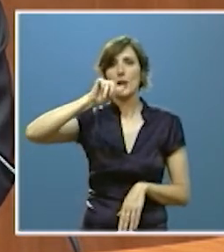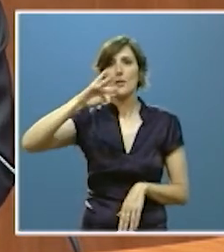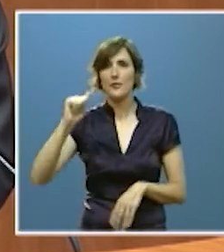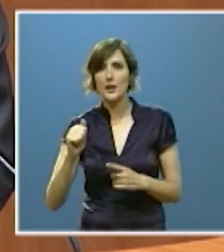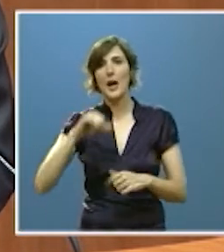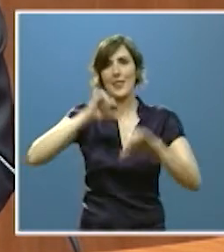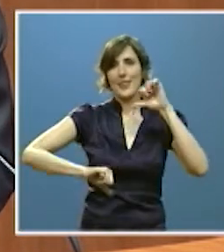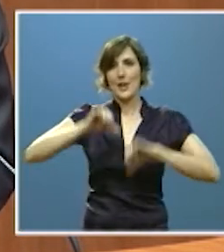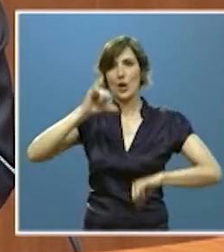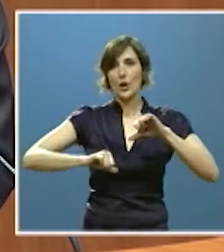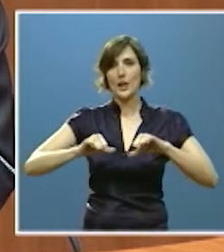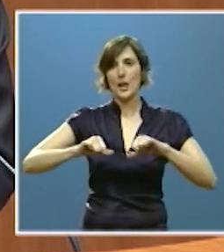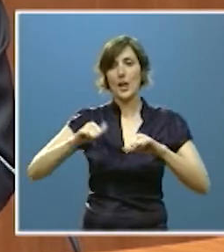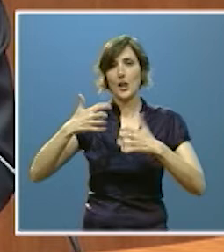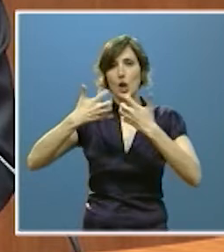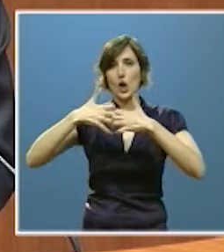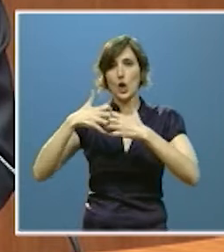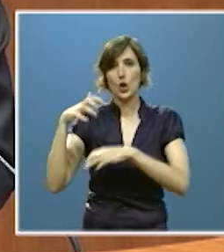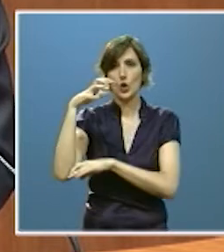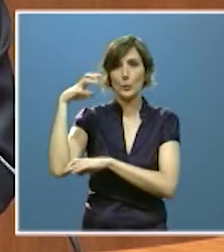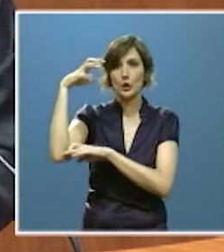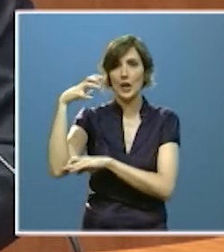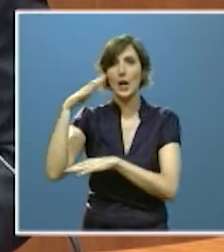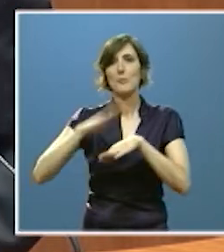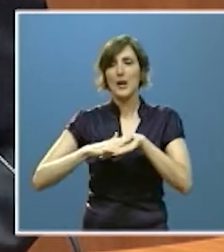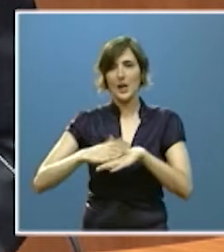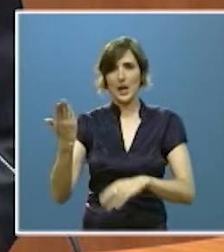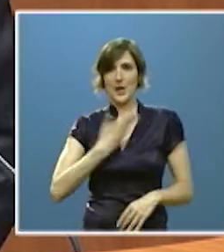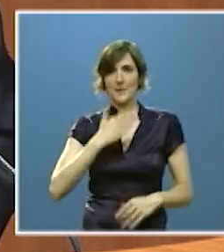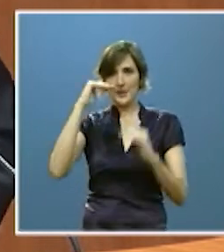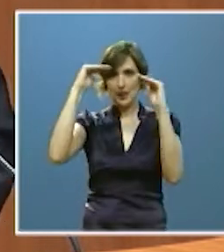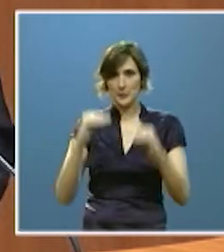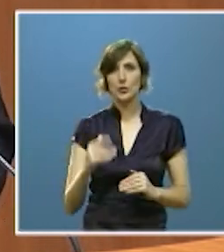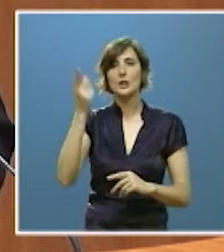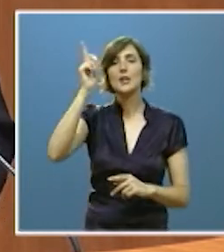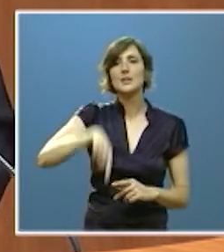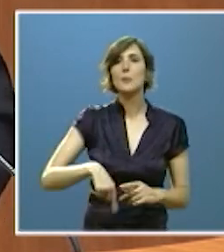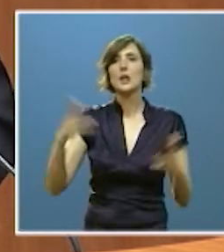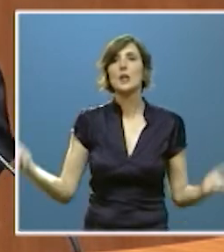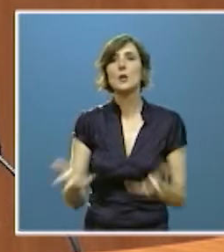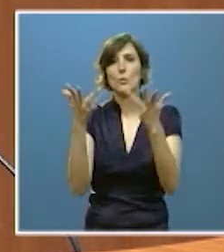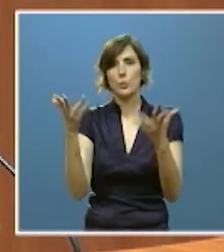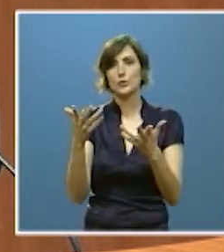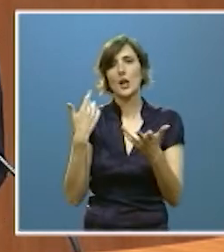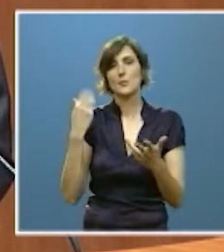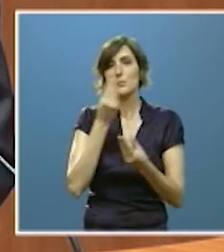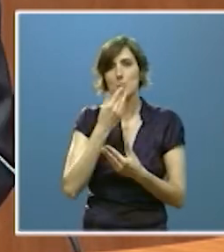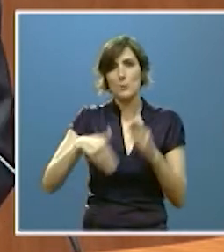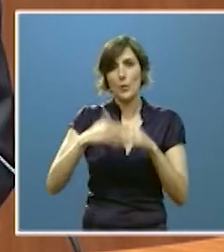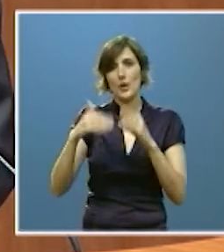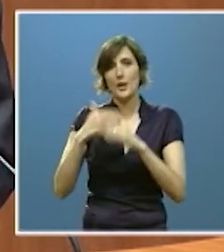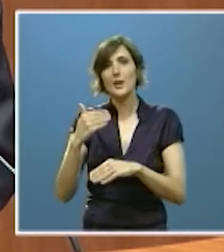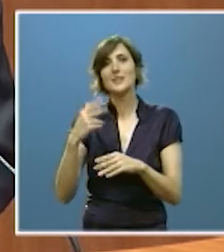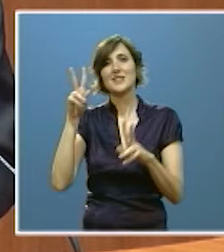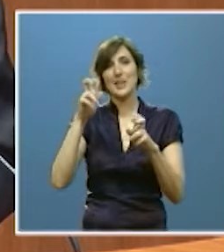cirugía robótica mínimamente invasiva así como también impulsar la modernización de las unidades de